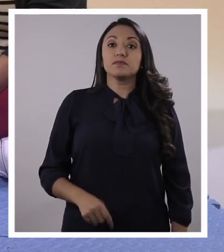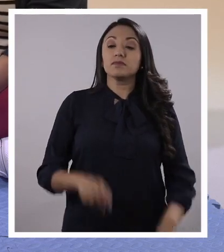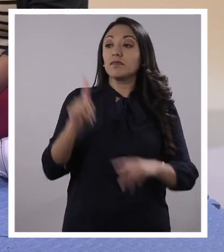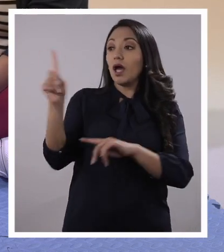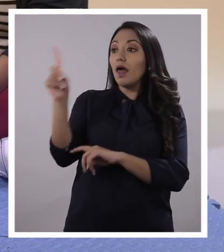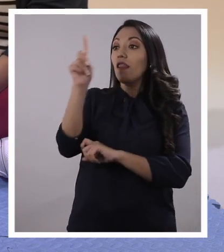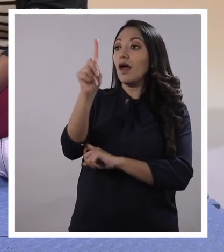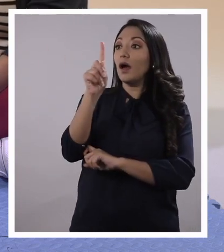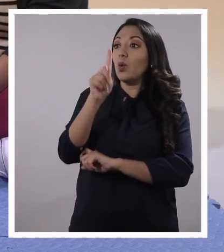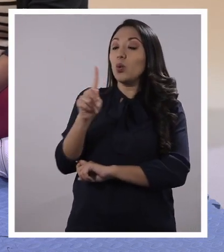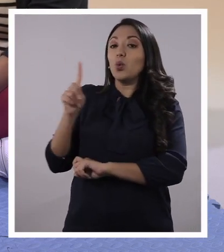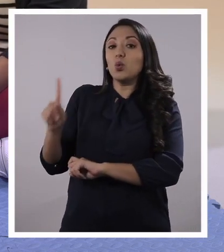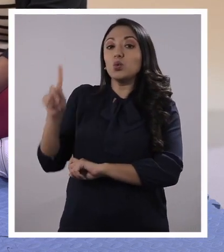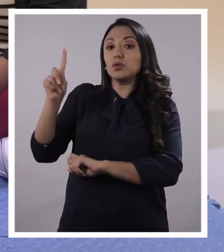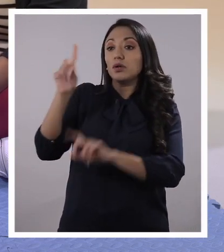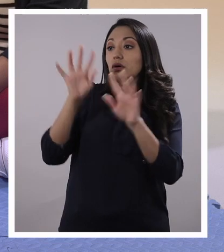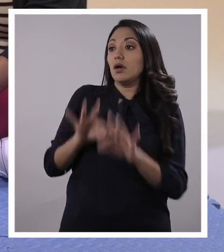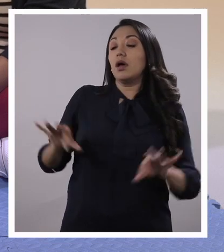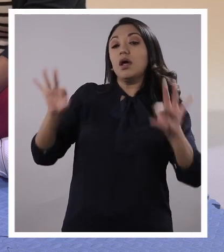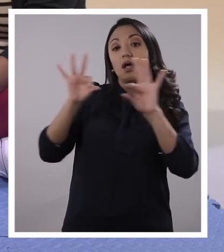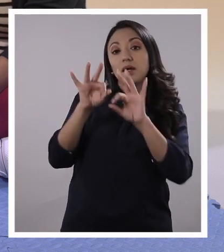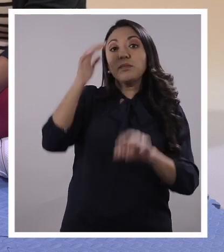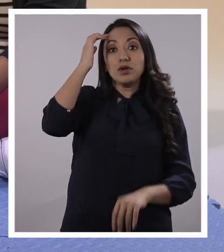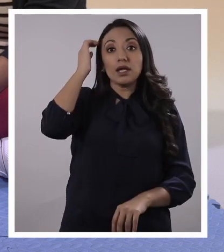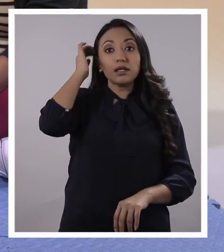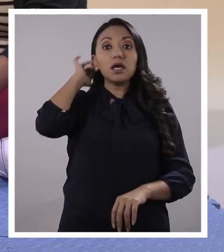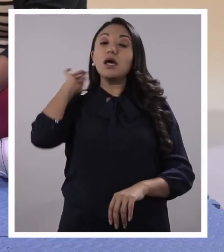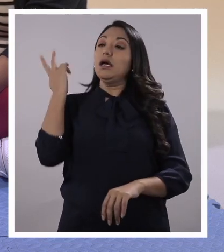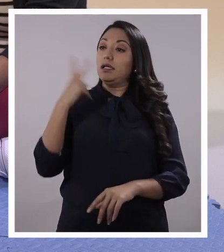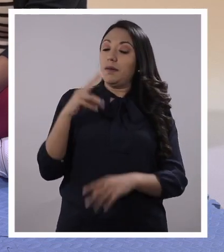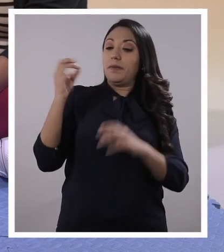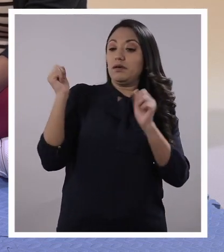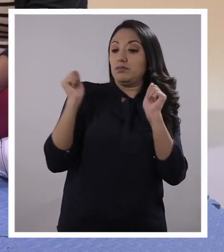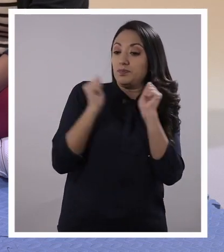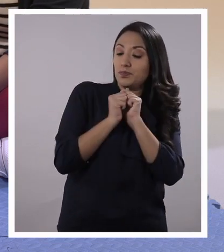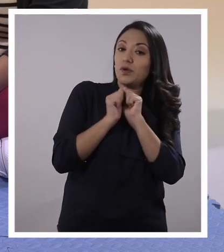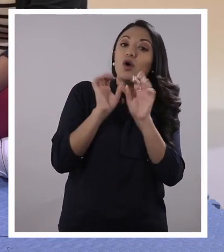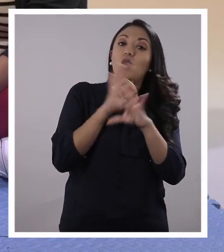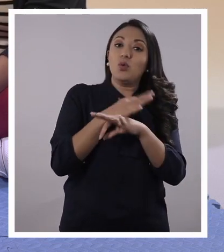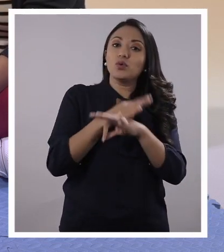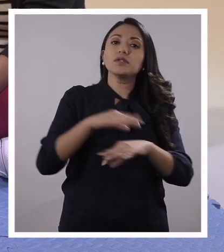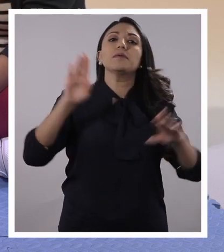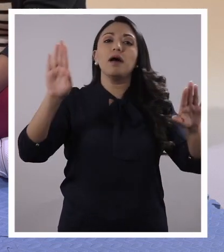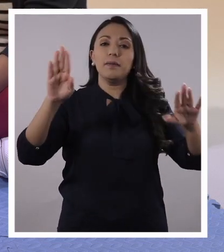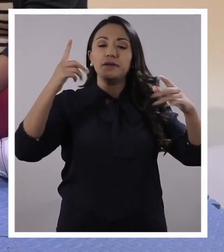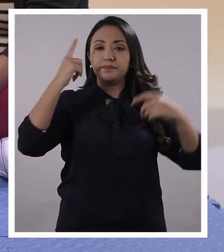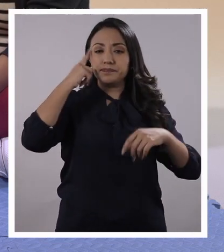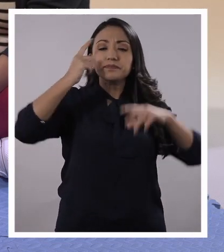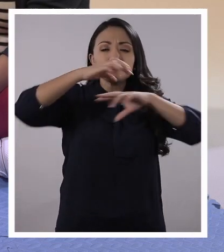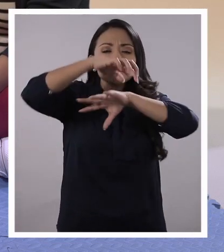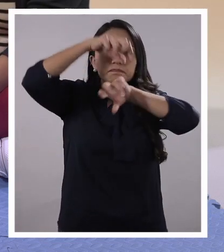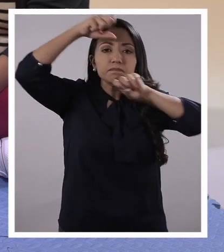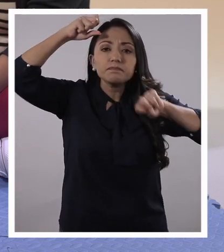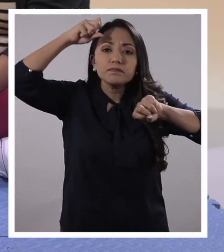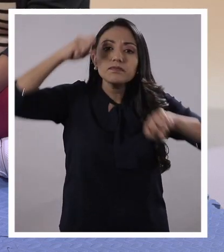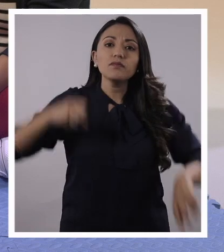cada uno de ellos, además de ser muy importante, tiene un órgano. Sí. Por eso funciona. Claro que sí. Ajá. A ver, vamos a descubrirlo. El órgano